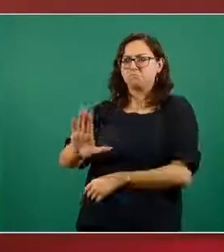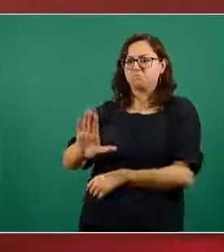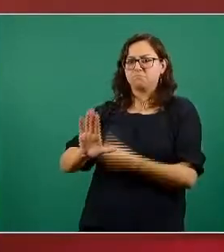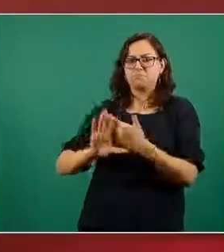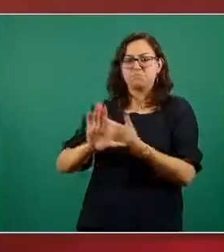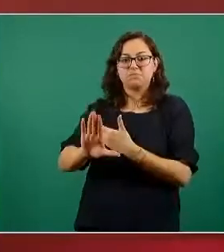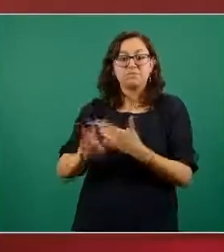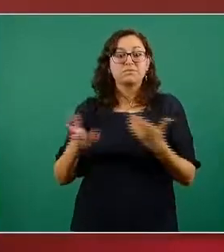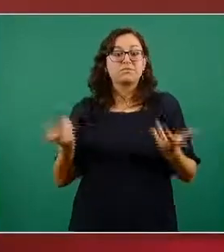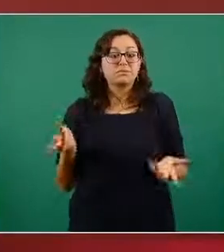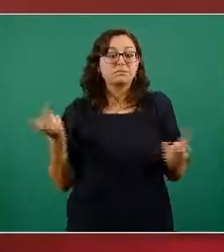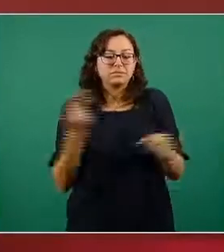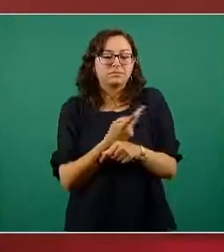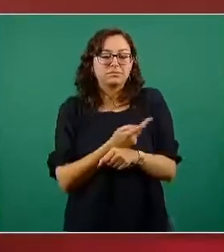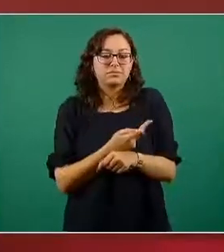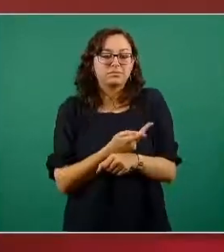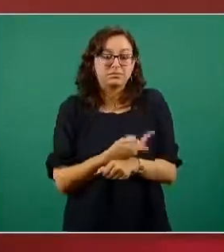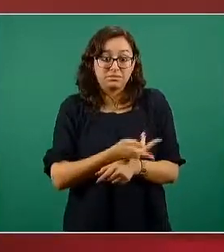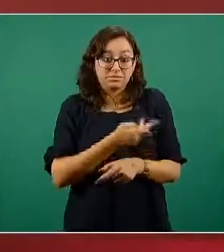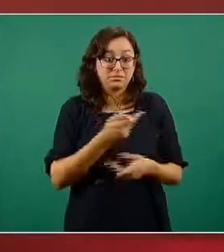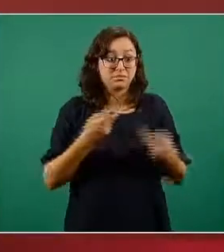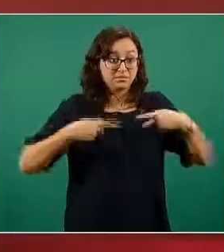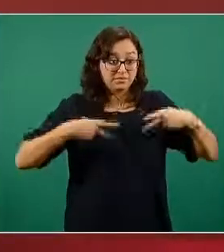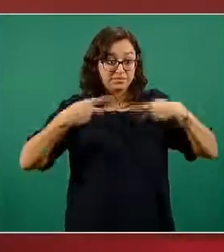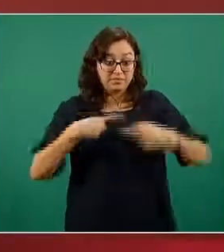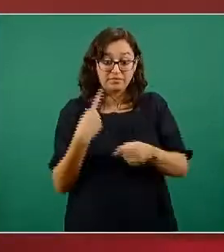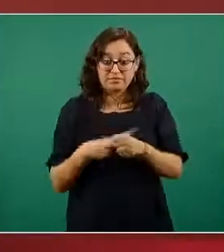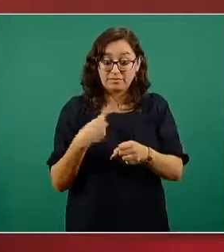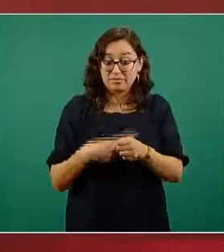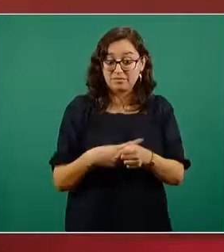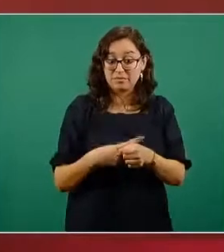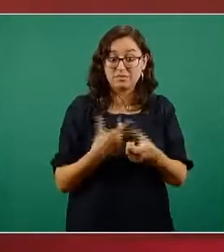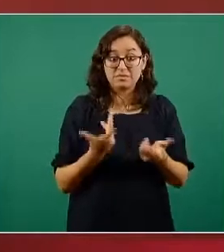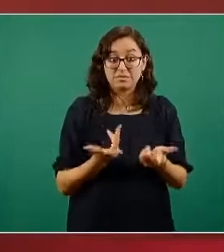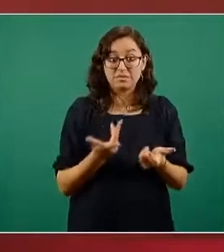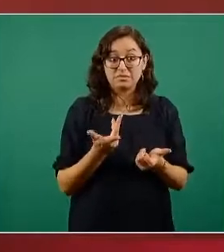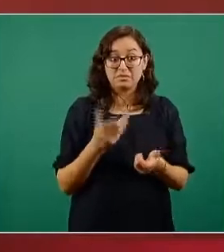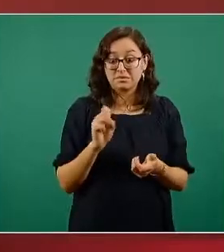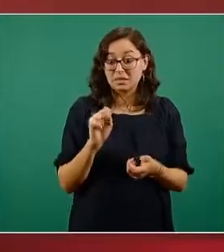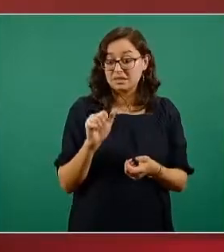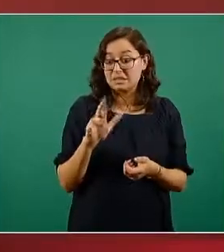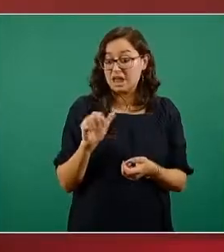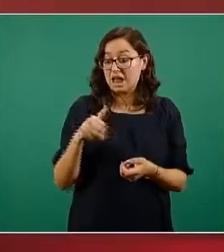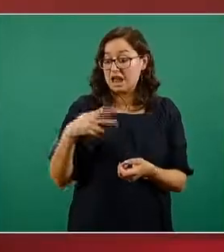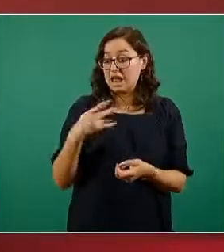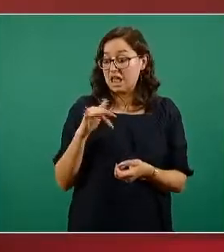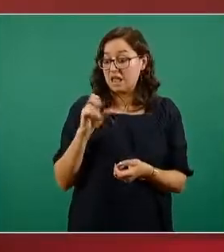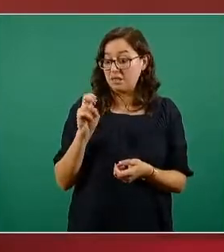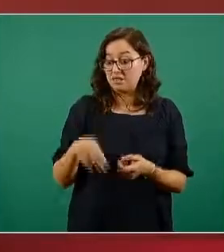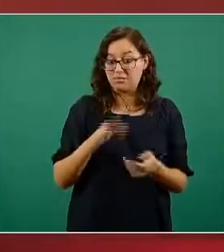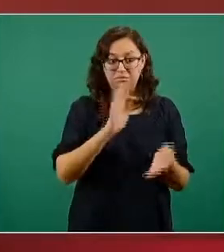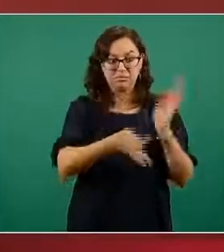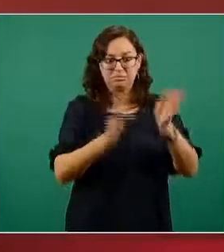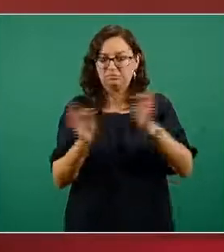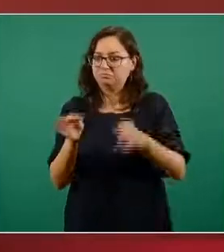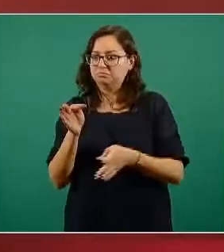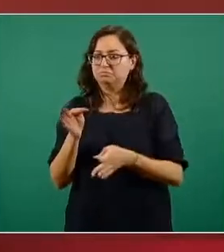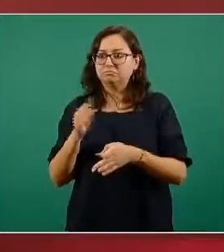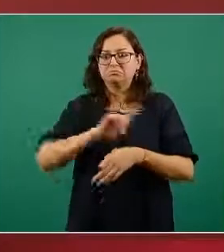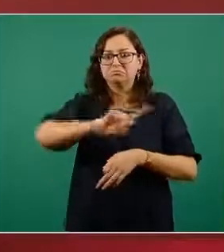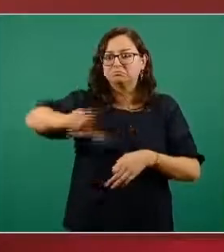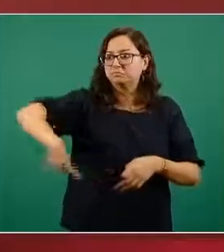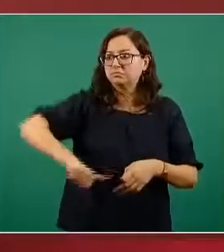disminuyera la aceptación de la vacuna contra sarampión en Europa y reemergió el sarampión en Europa